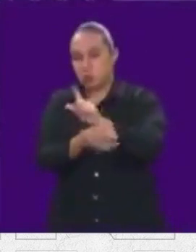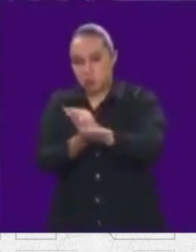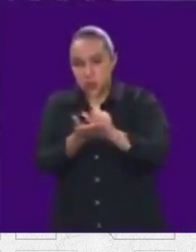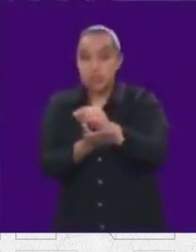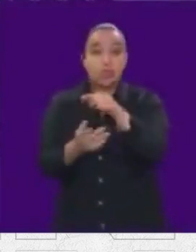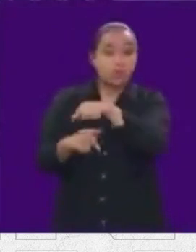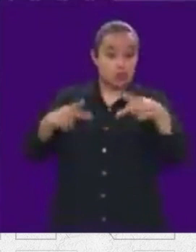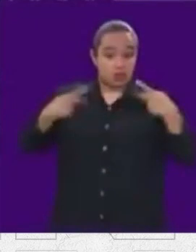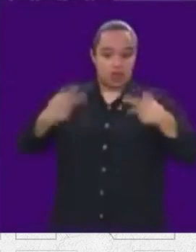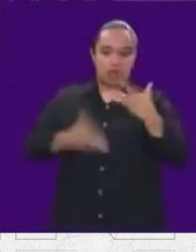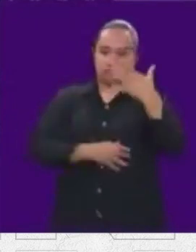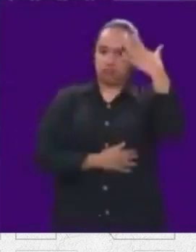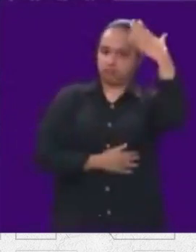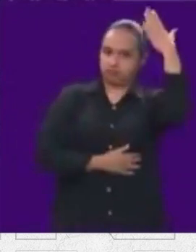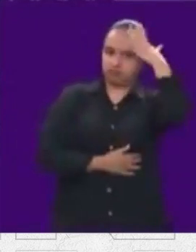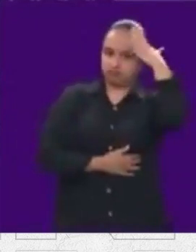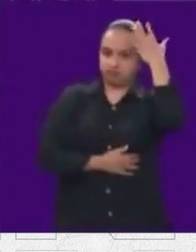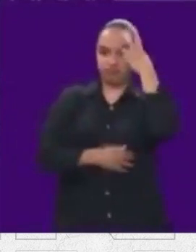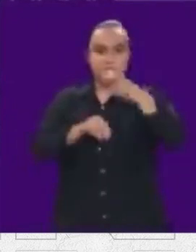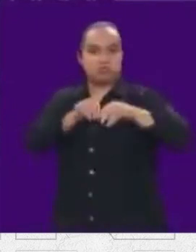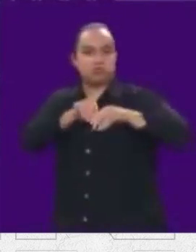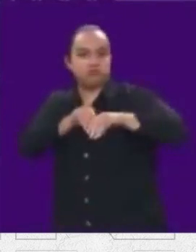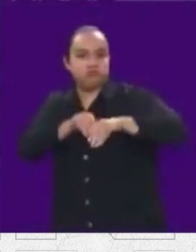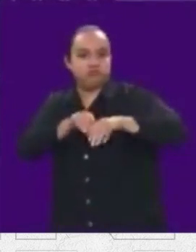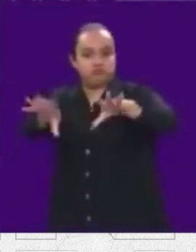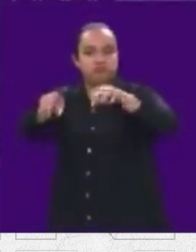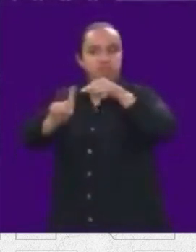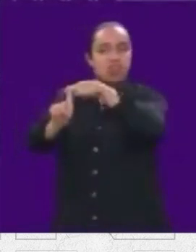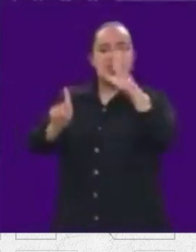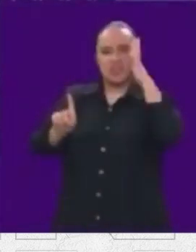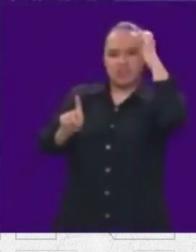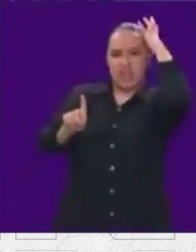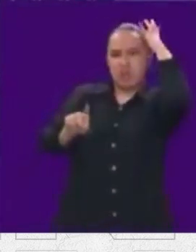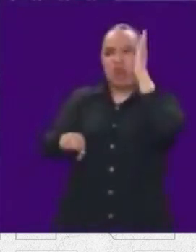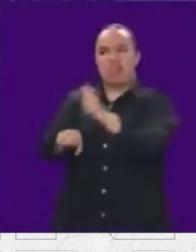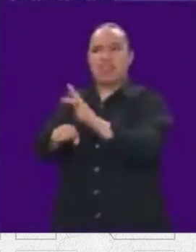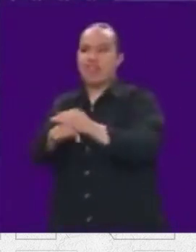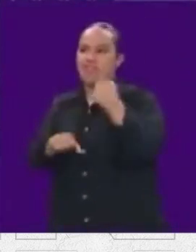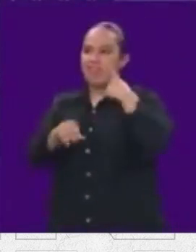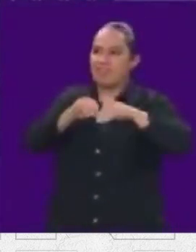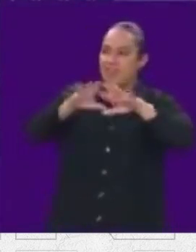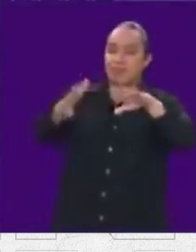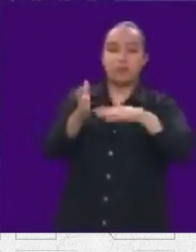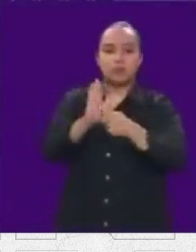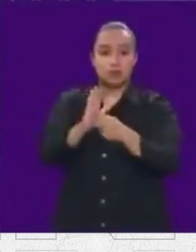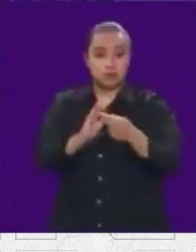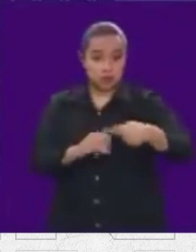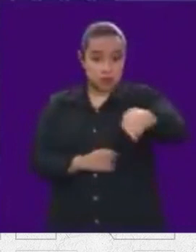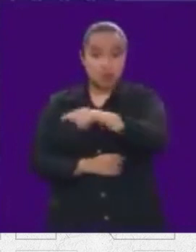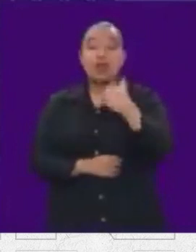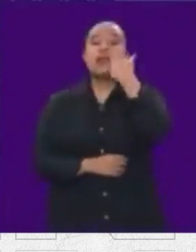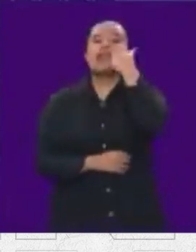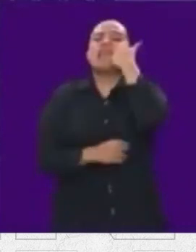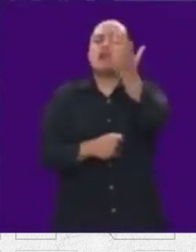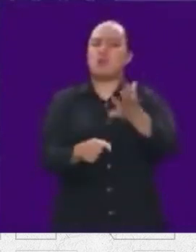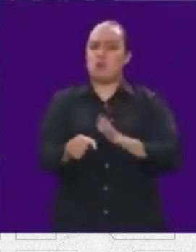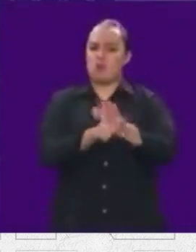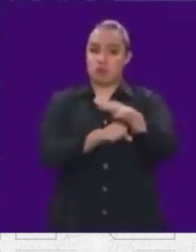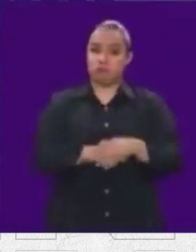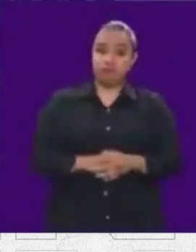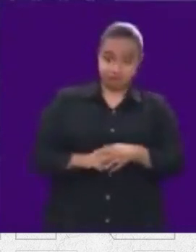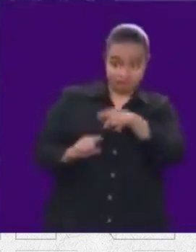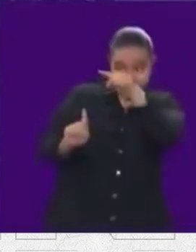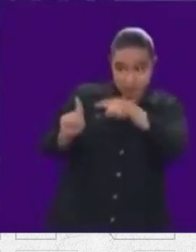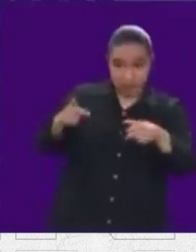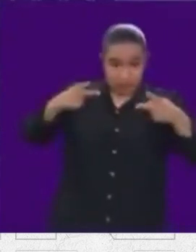persona coordinando la campaña de Tawada. Así que, ¿qué es lo que queremos? Queremos a estas